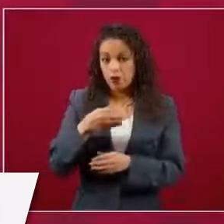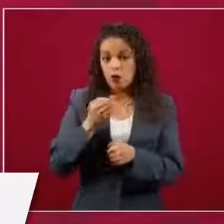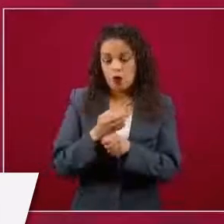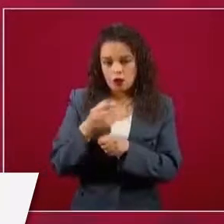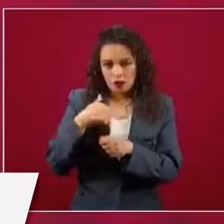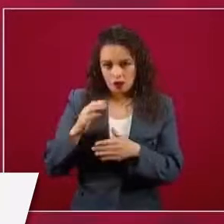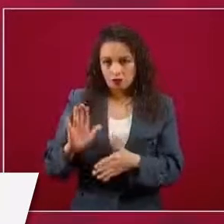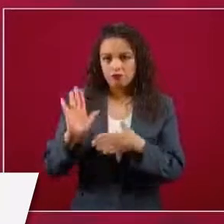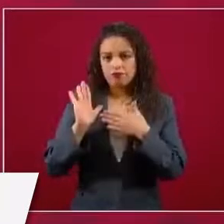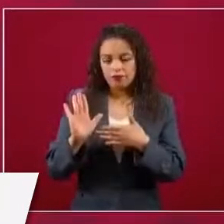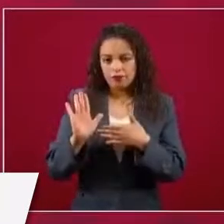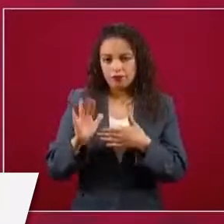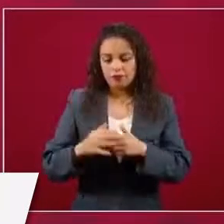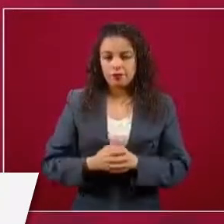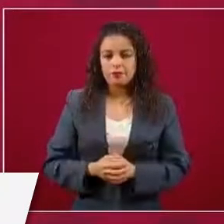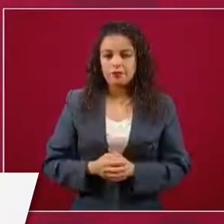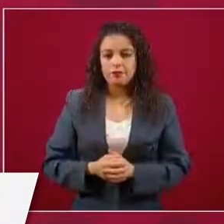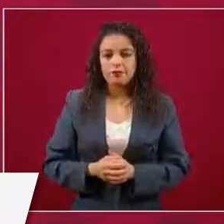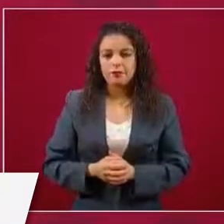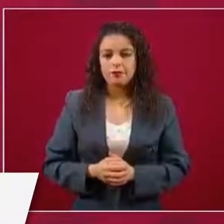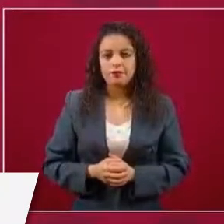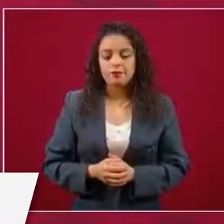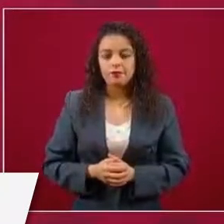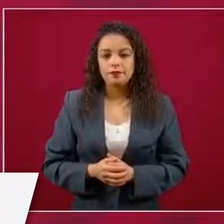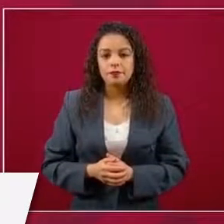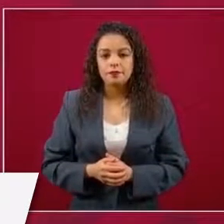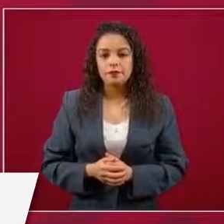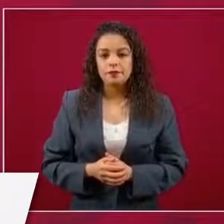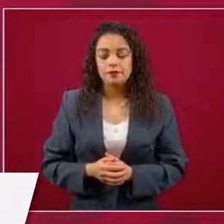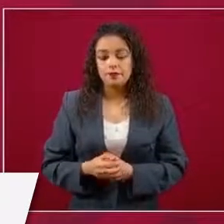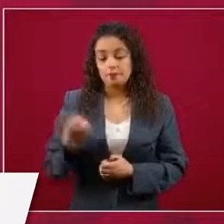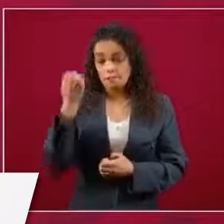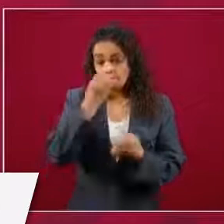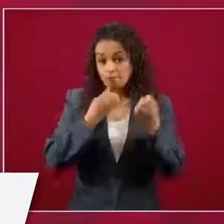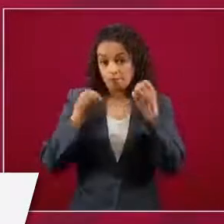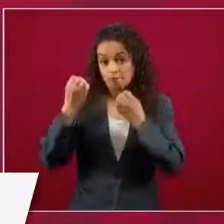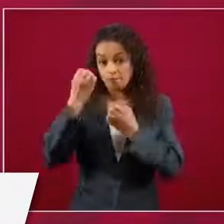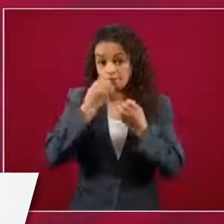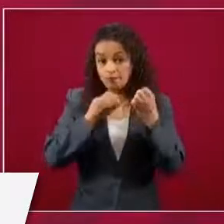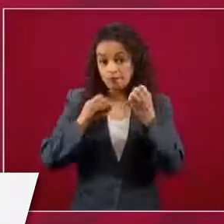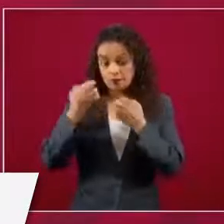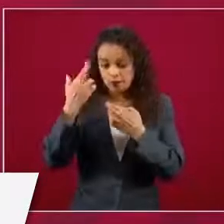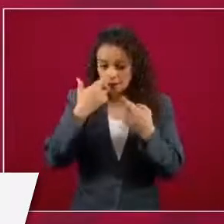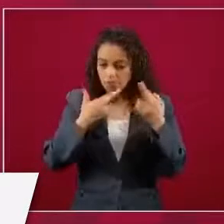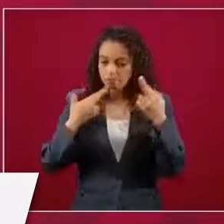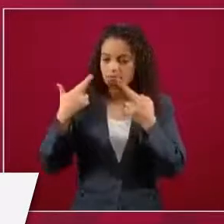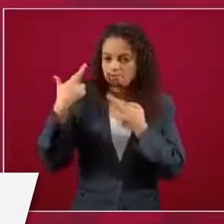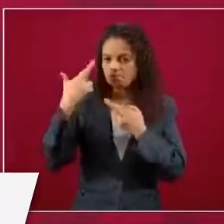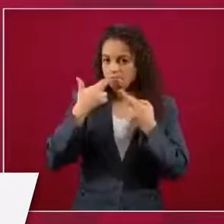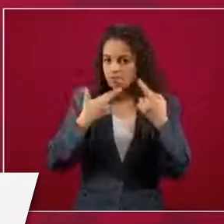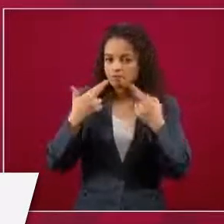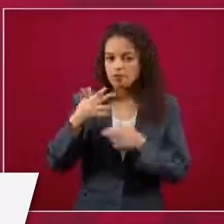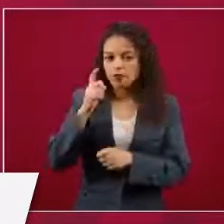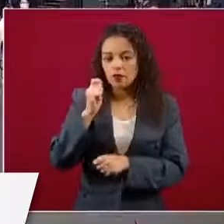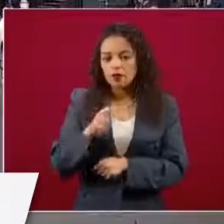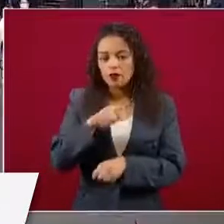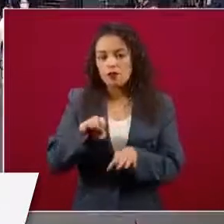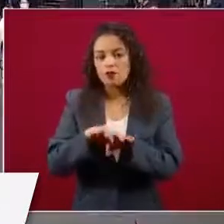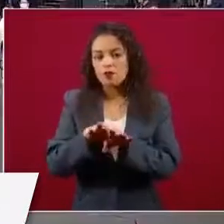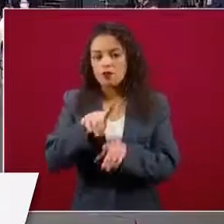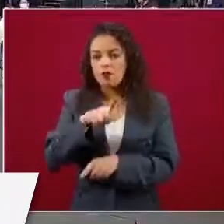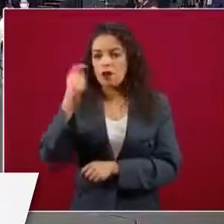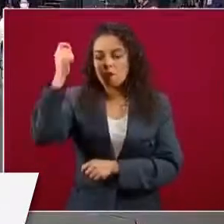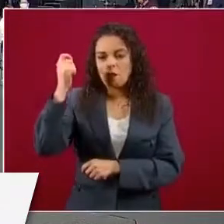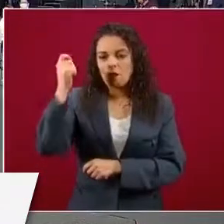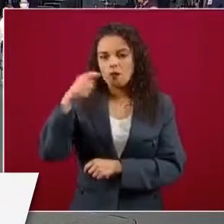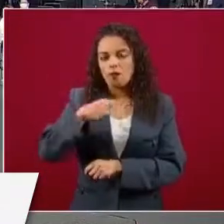hacer un análisis de todo el manejo de las pensiones,